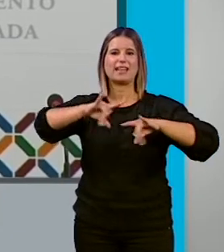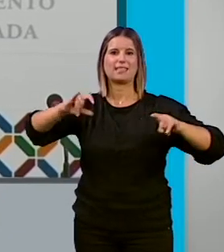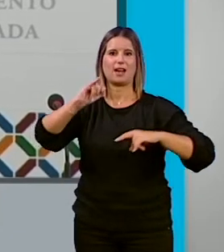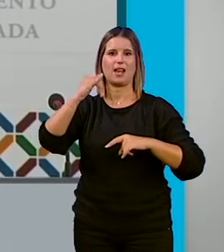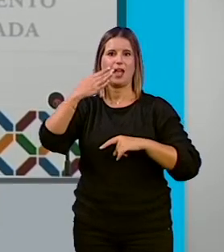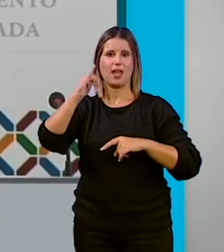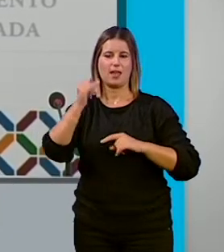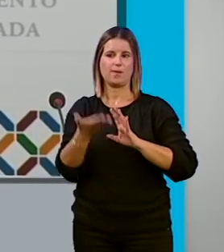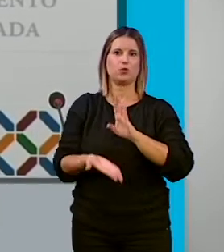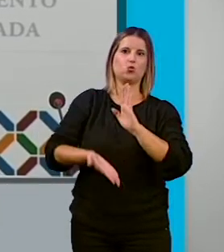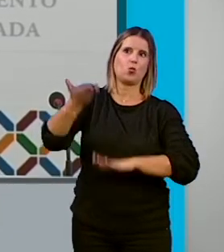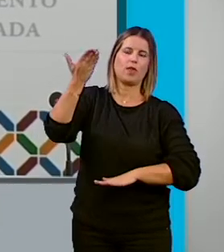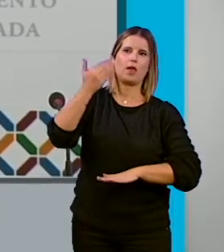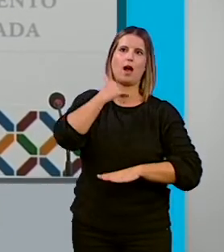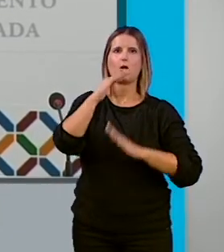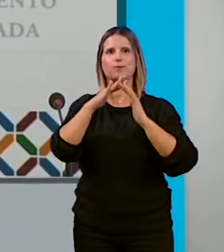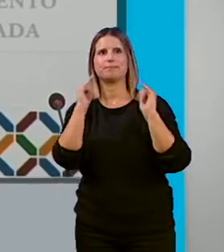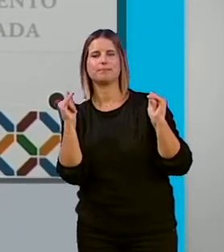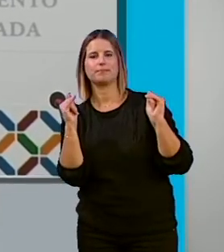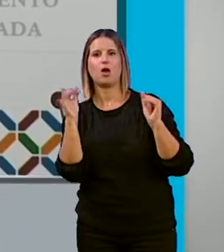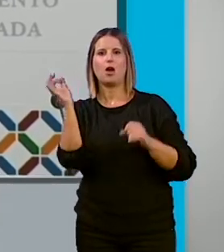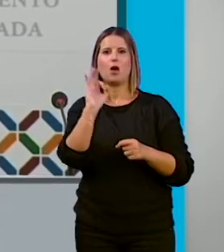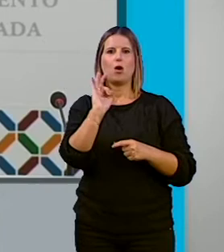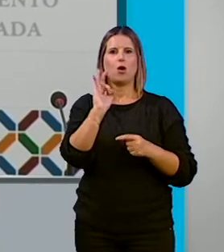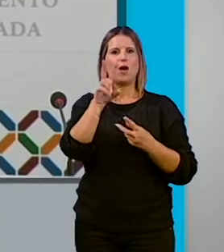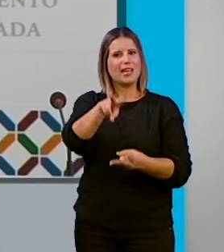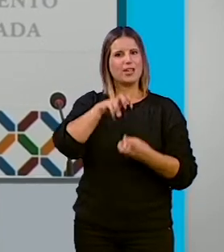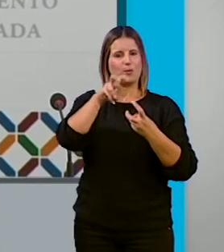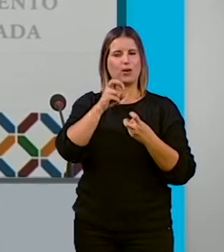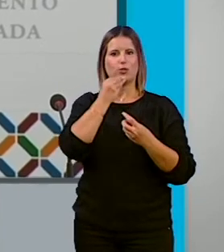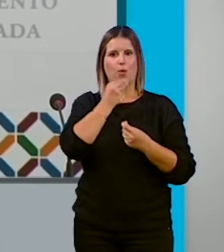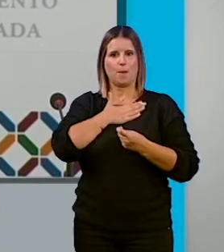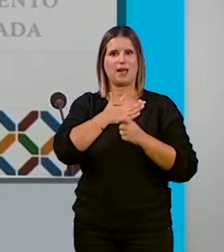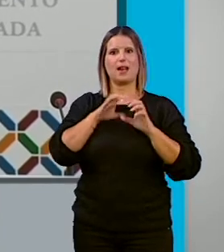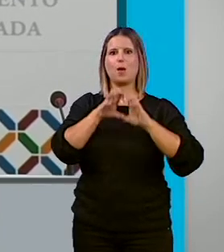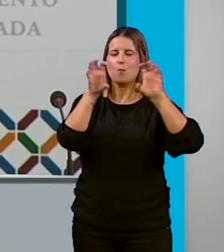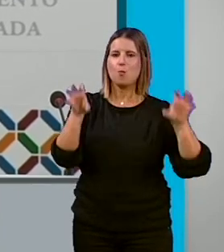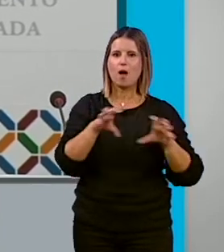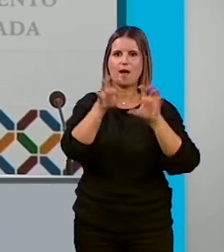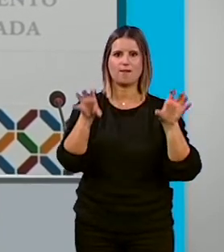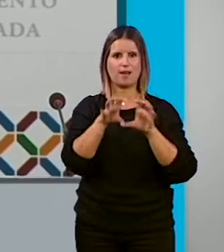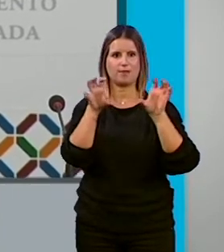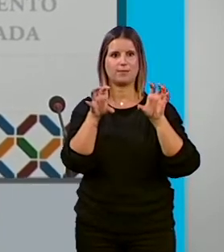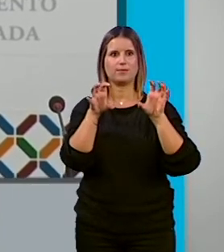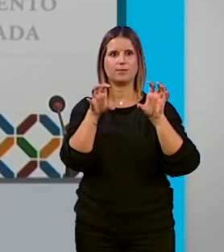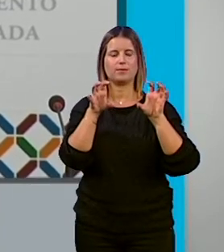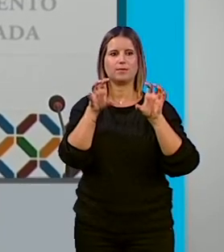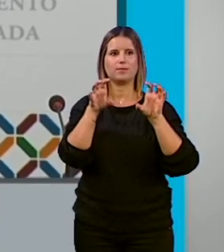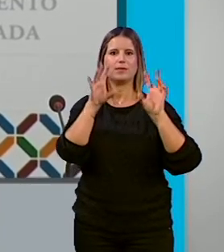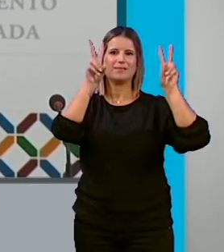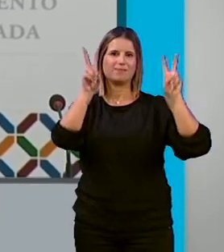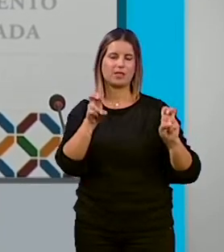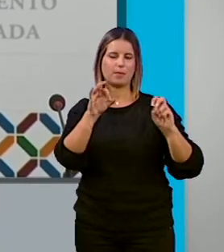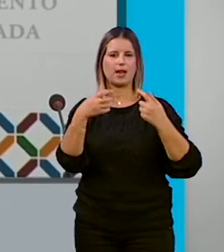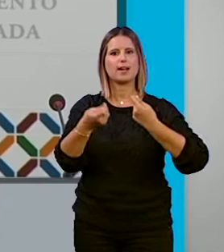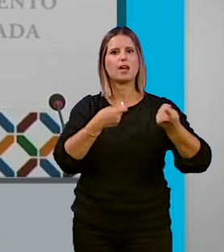con respecto a las aplicaciones del impuesto de bienes inmuebles en lo que afecta a pequeños